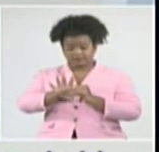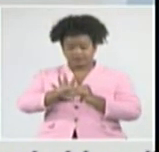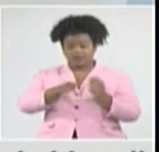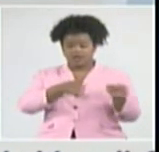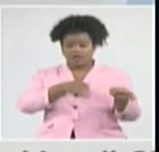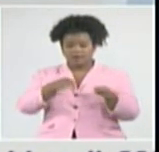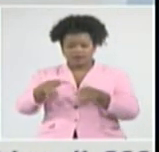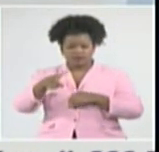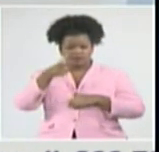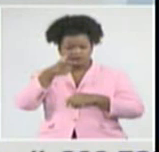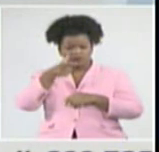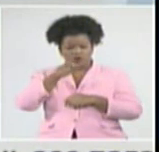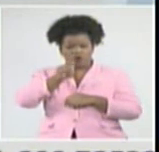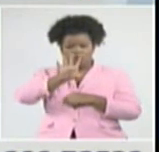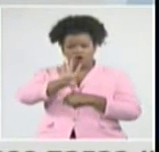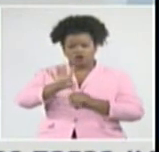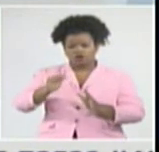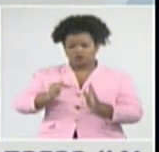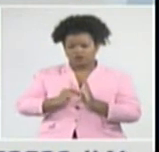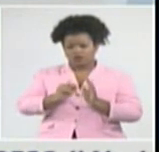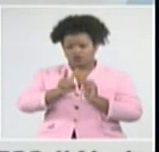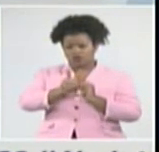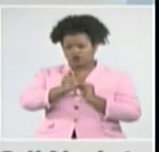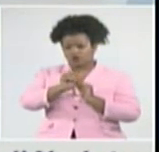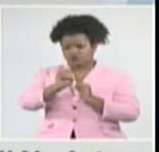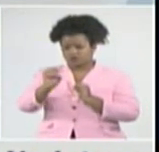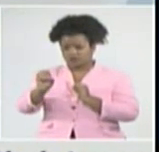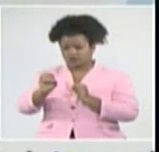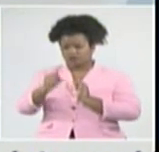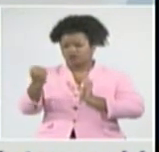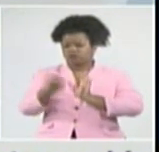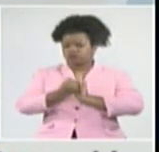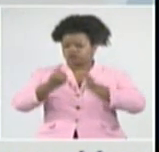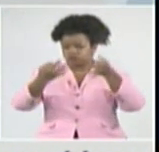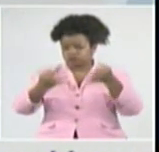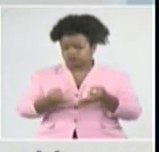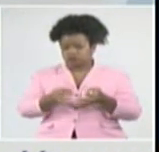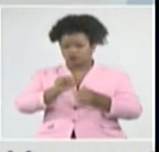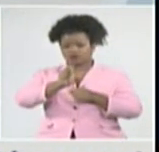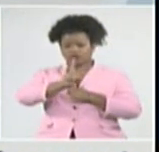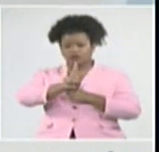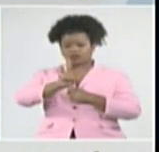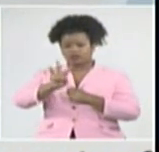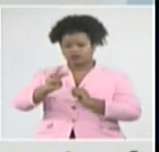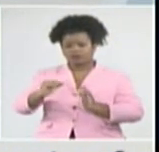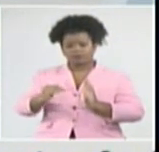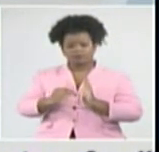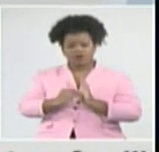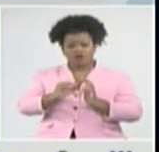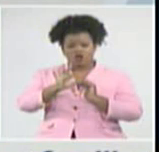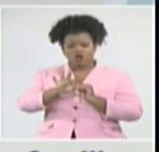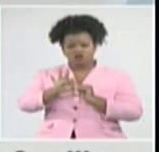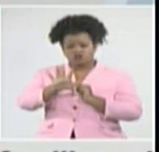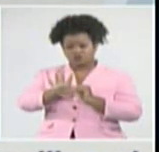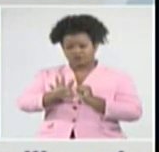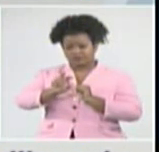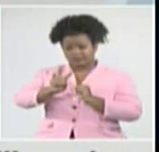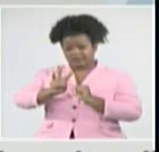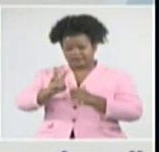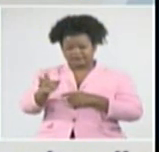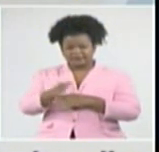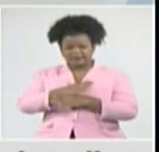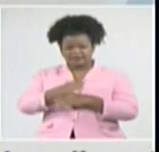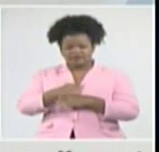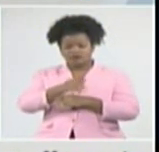Y confirmados 33.873. Estos son los activos que se